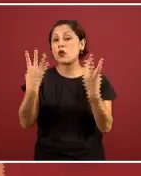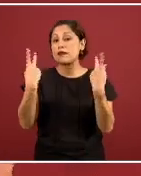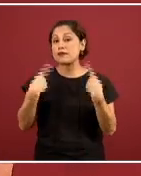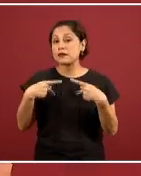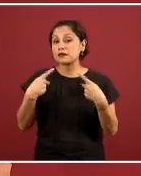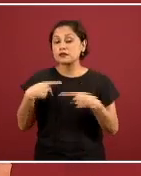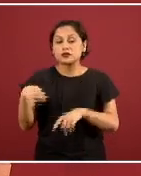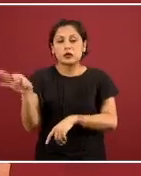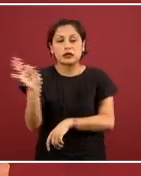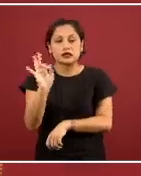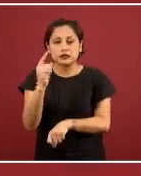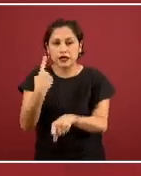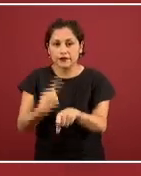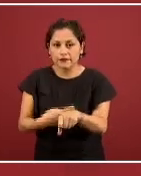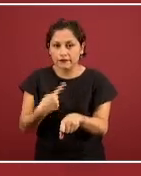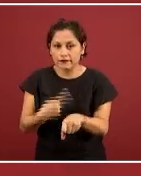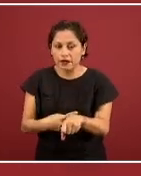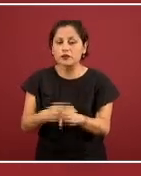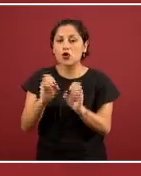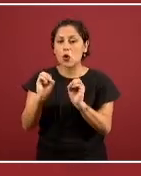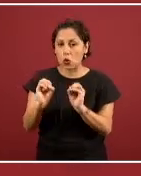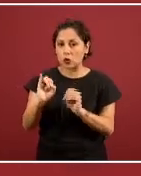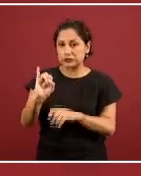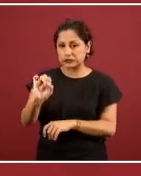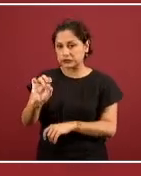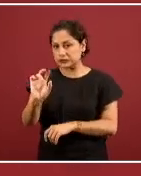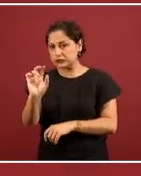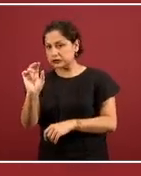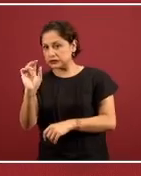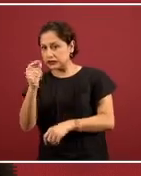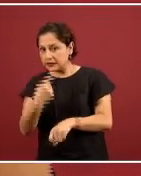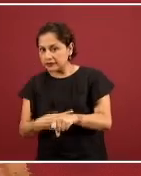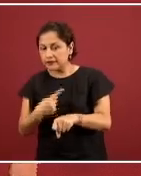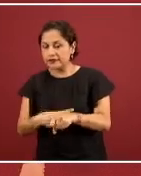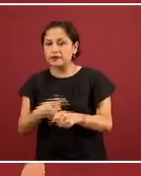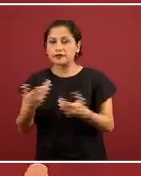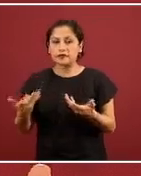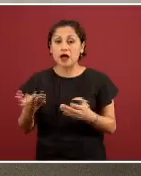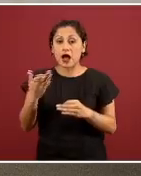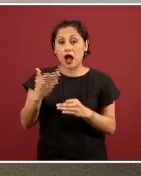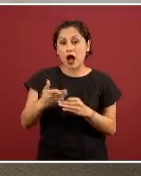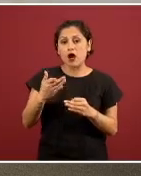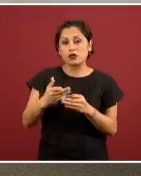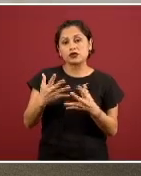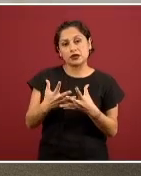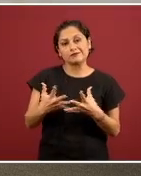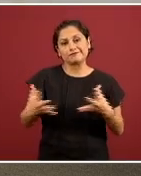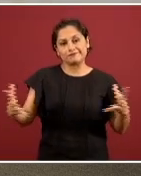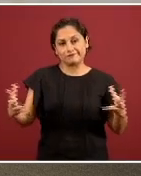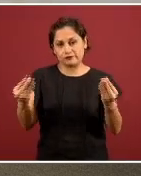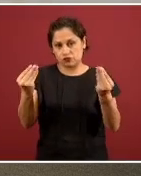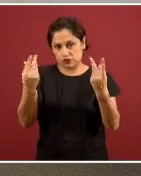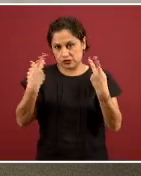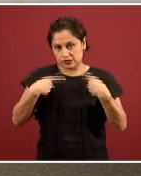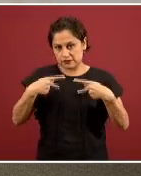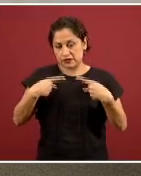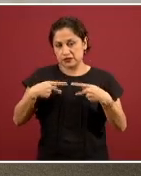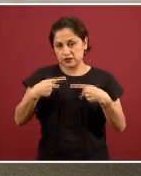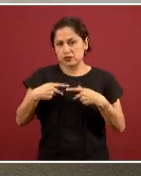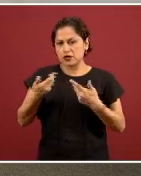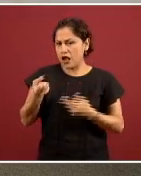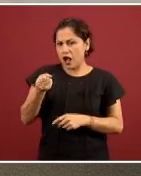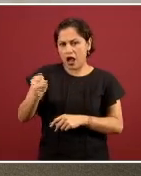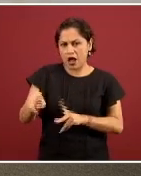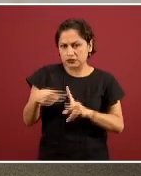que en su momento pueden enfermar. Dado que esta situación todavía hoy es la mayoría de la población mexicana, y así se ha calculado para